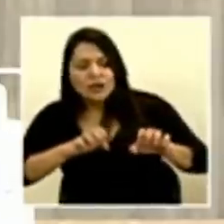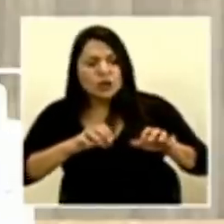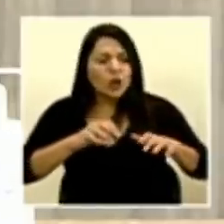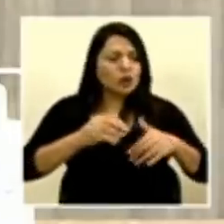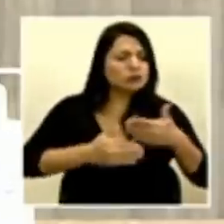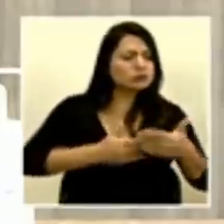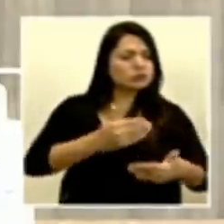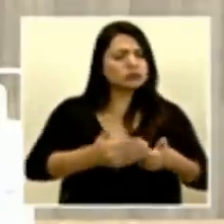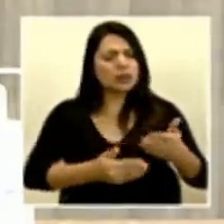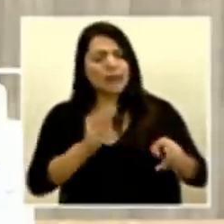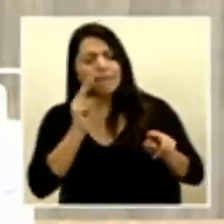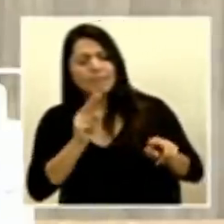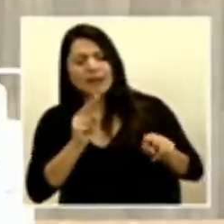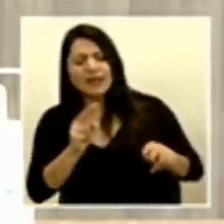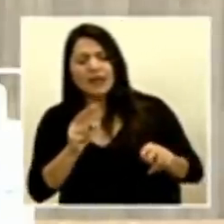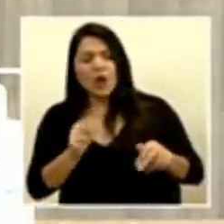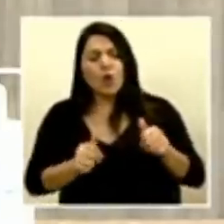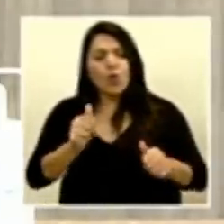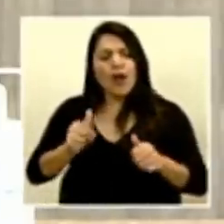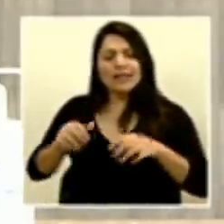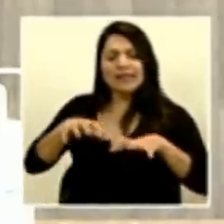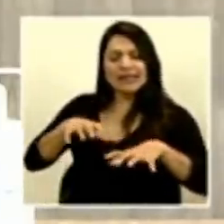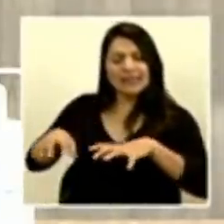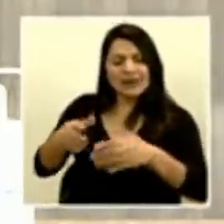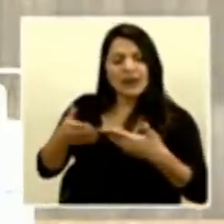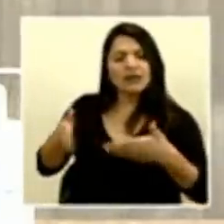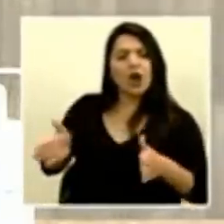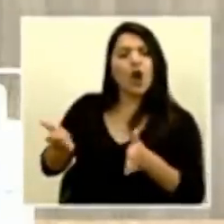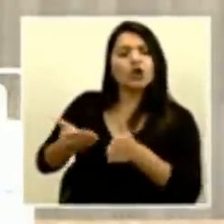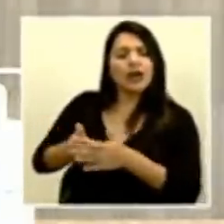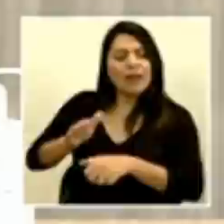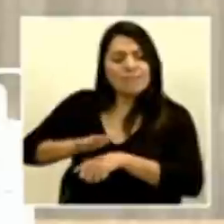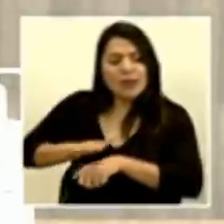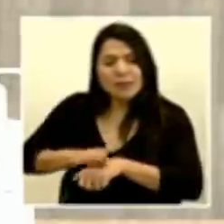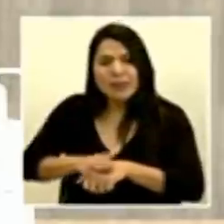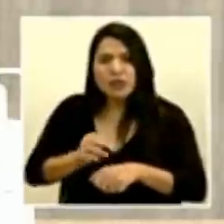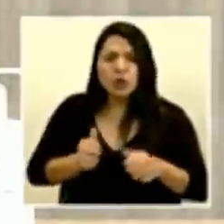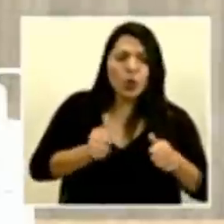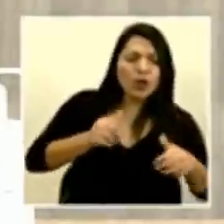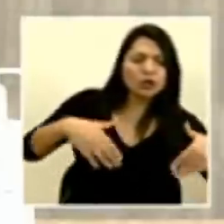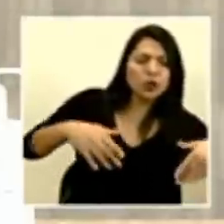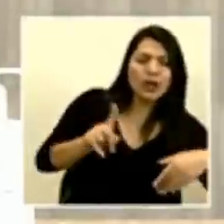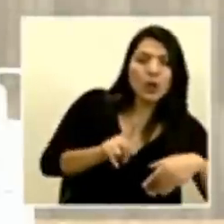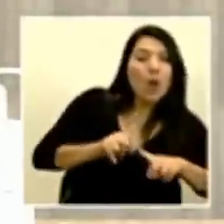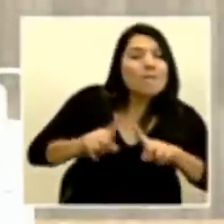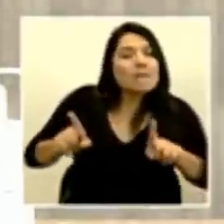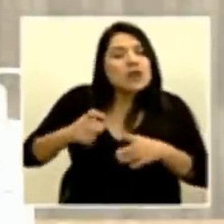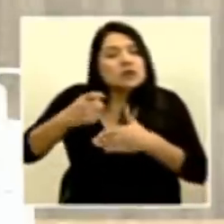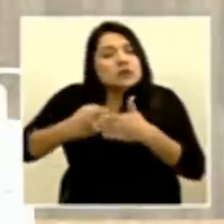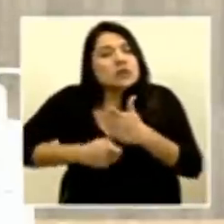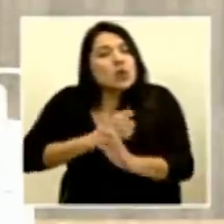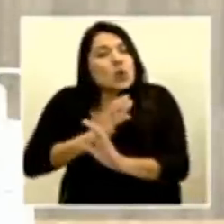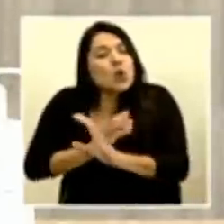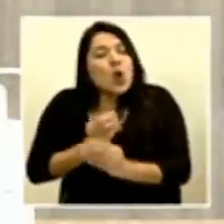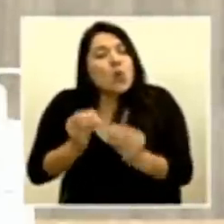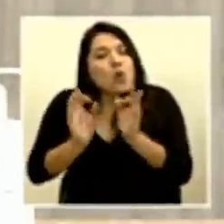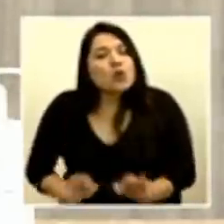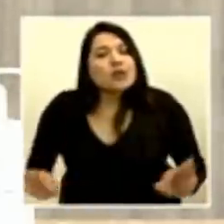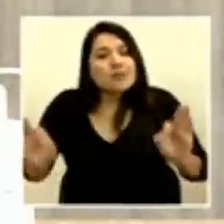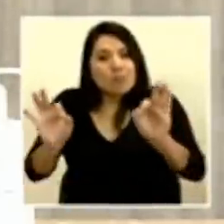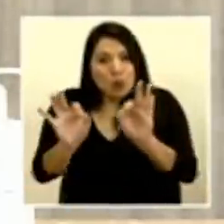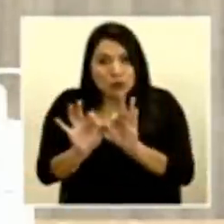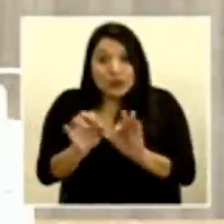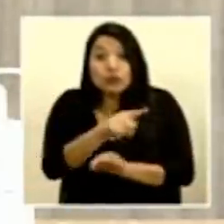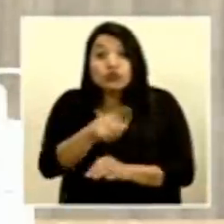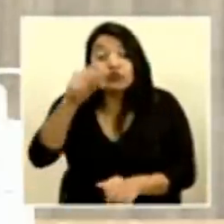permitiendo que algunas actividades se retomen, pero con una rigurosidad muy importante. Recordemos que esto es como cuando